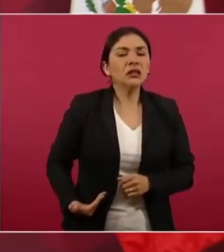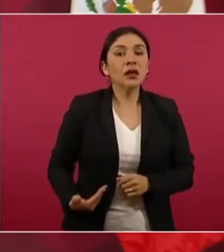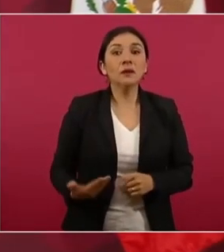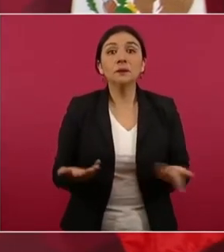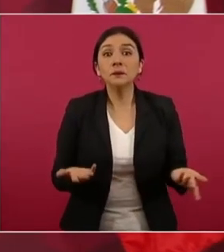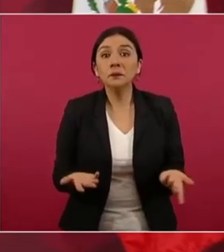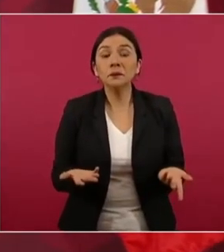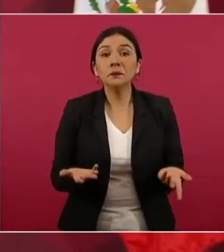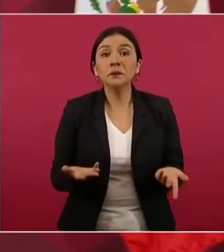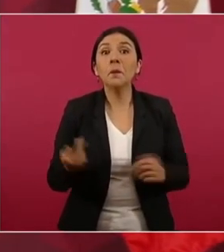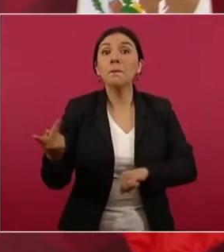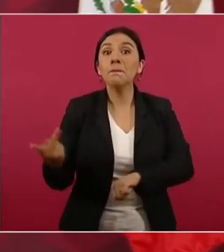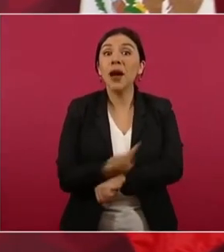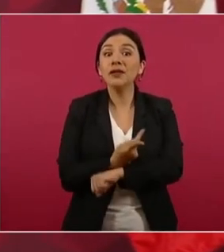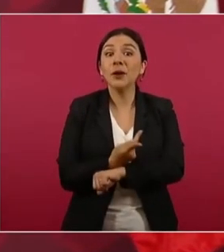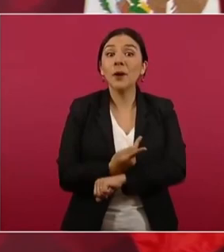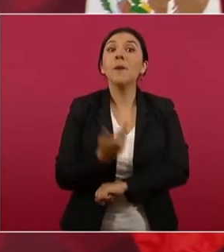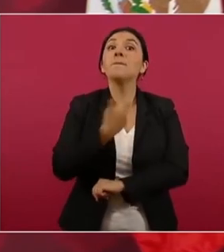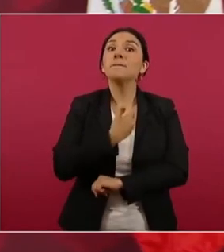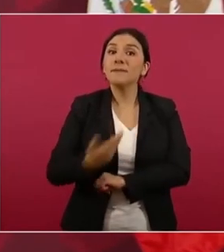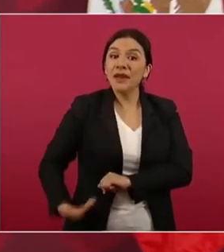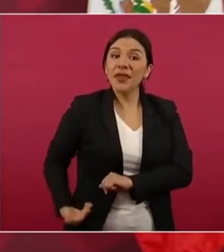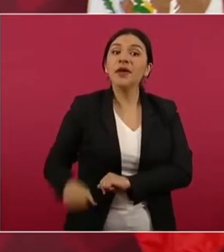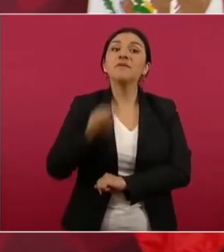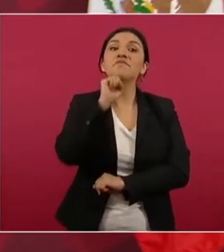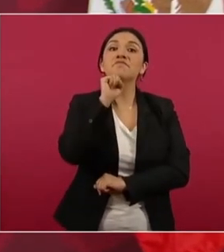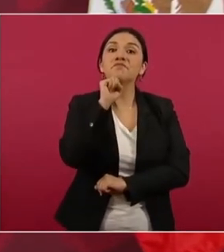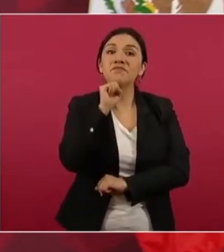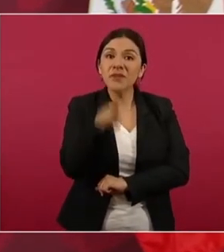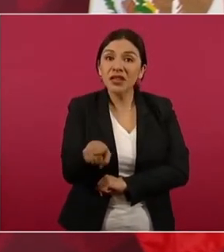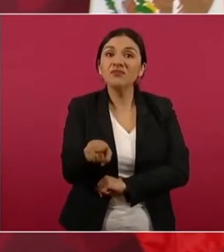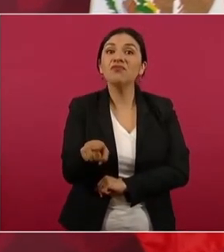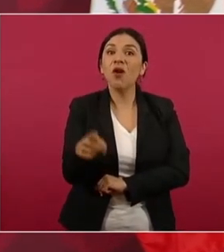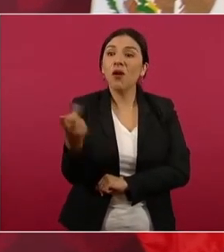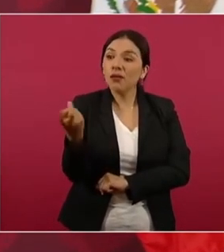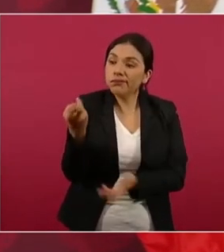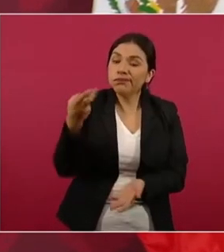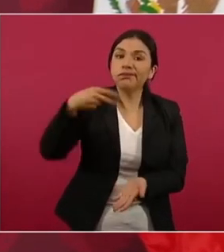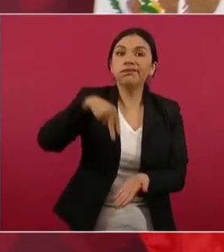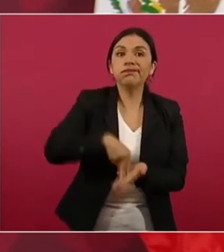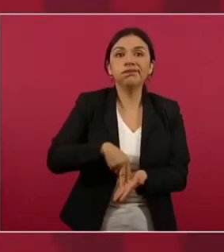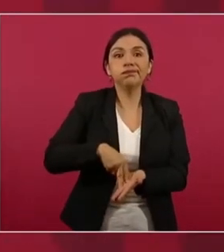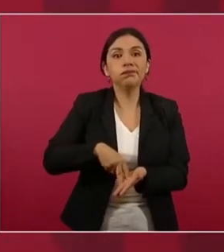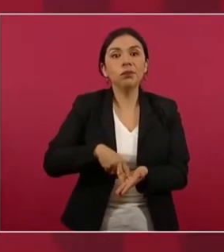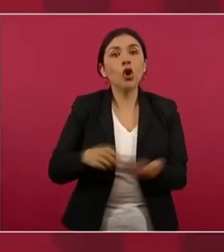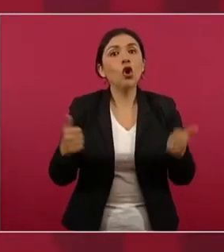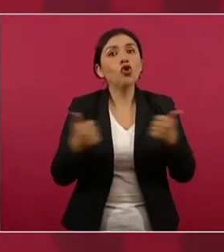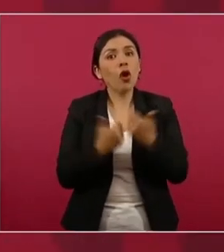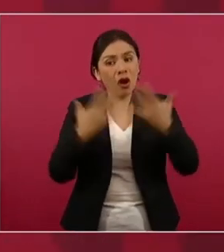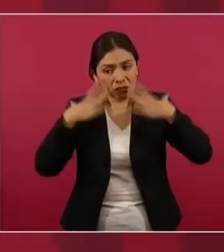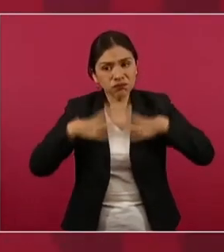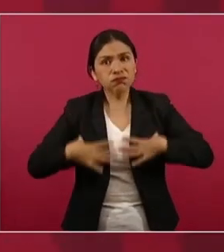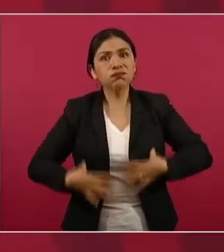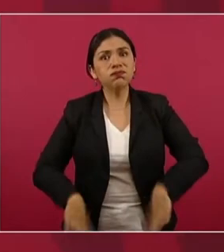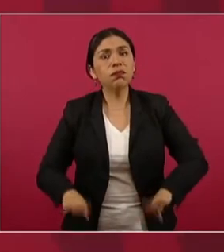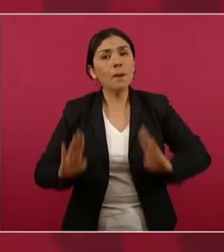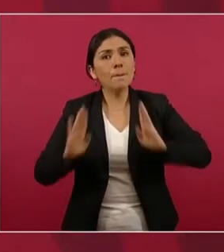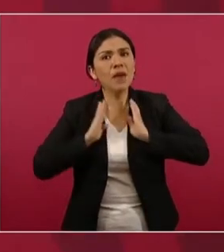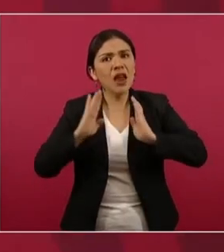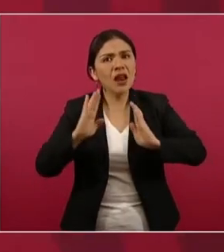Pues nada, que el presidente también venía con uniforme militar,